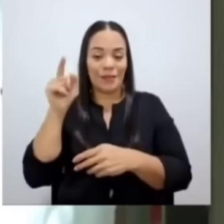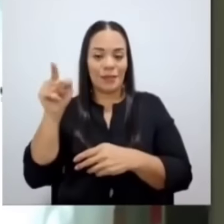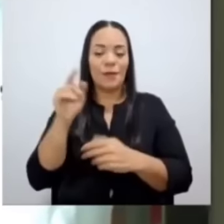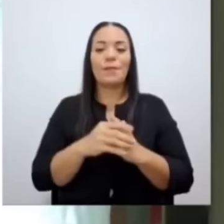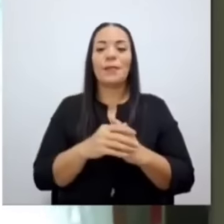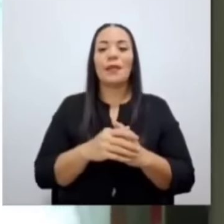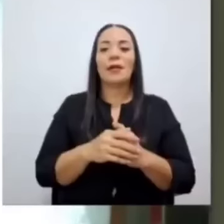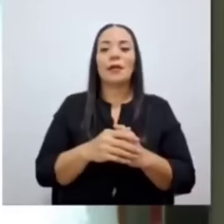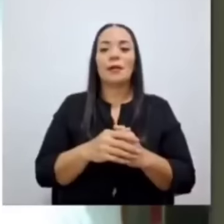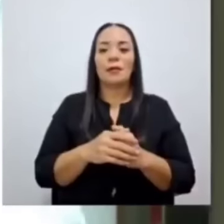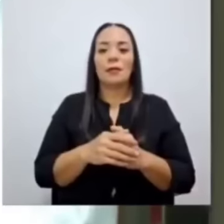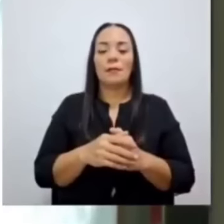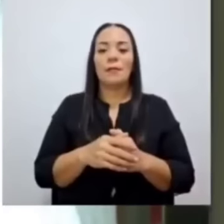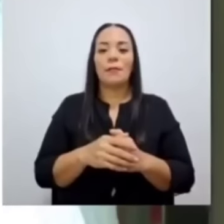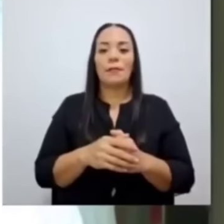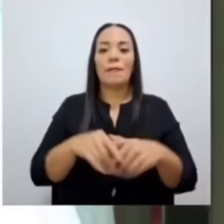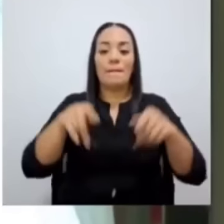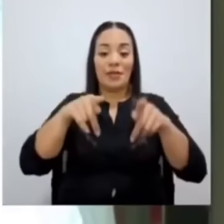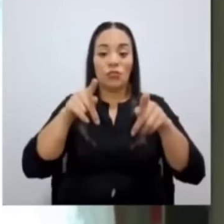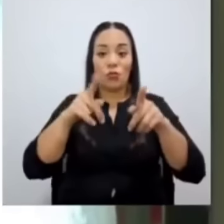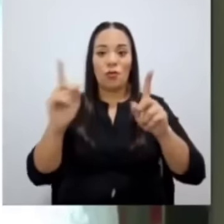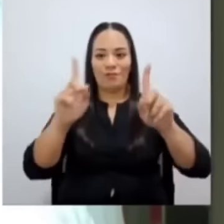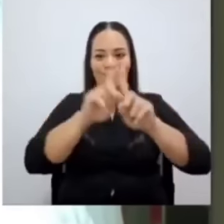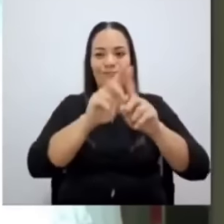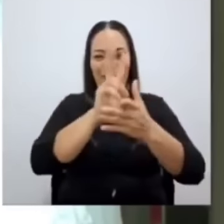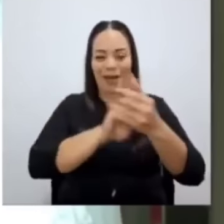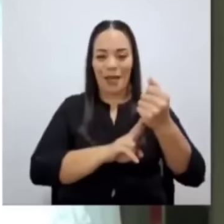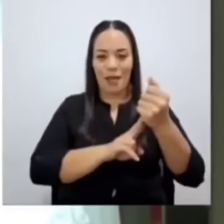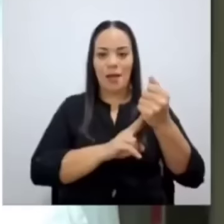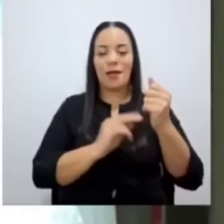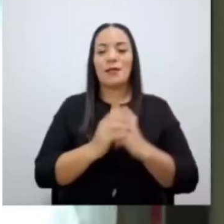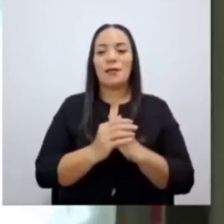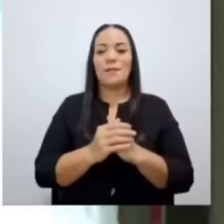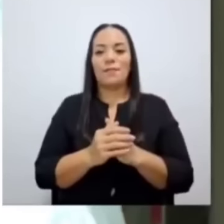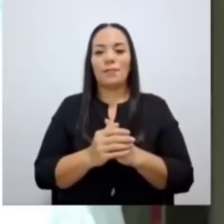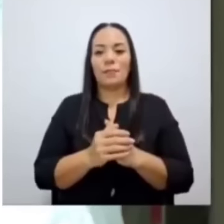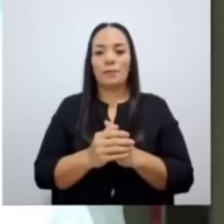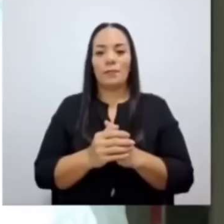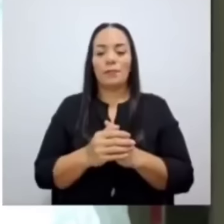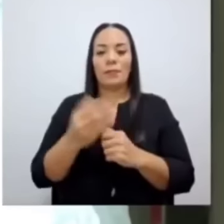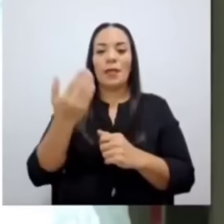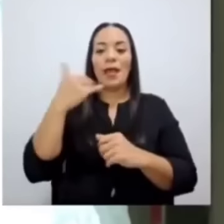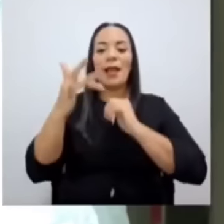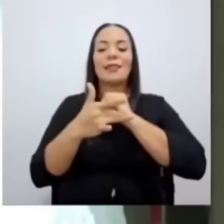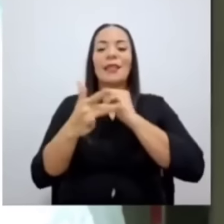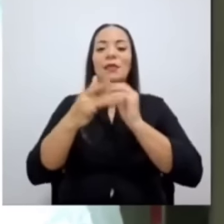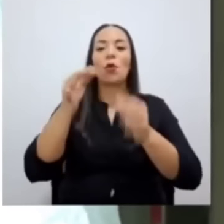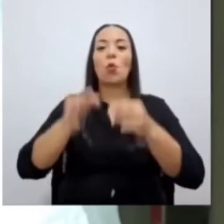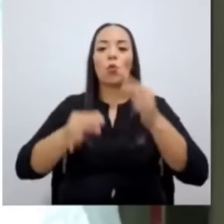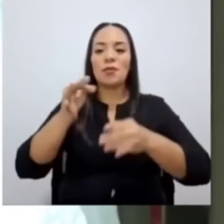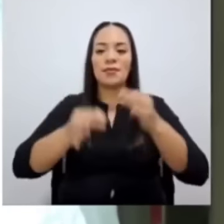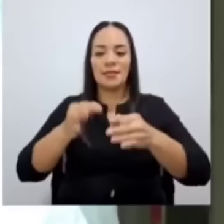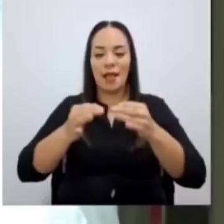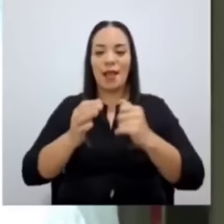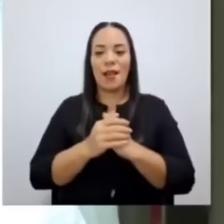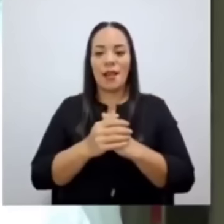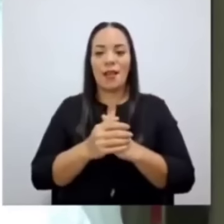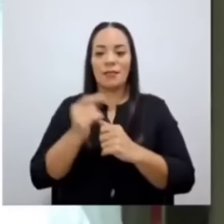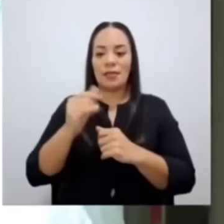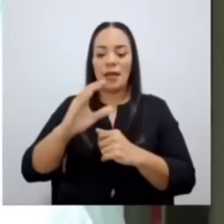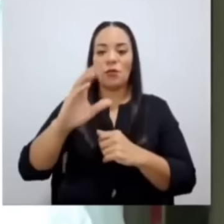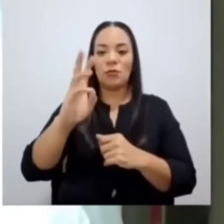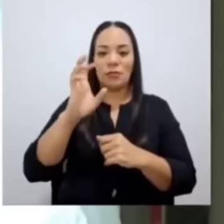la que actualmente es su pareja, pasó de ser nombrada como técnico judicial y de devengar un salario de